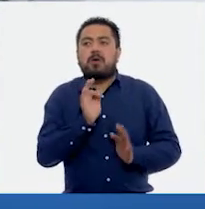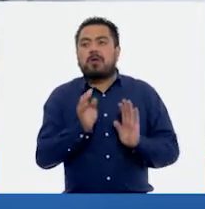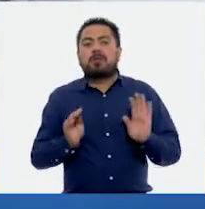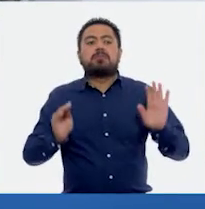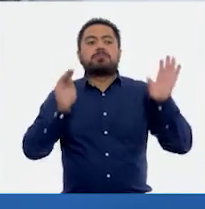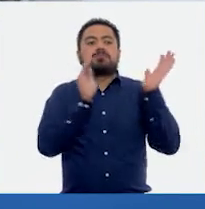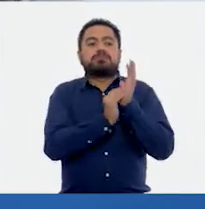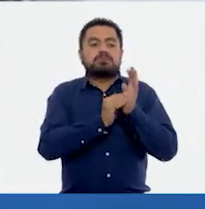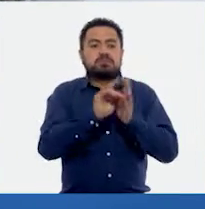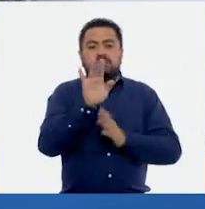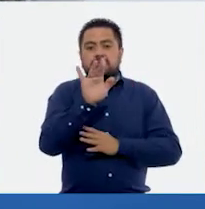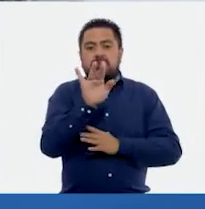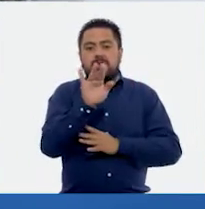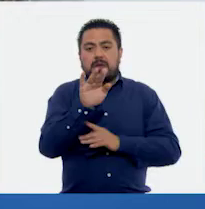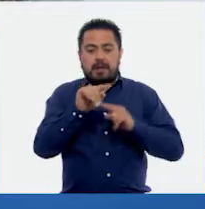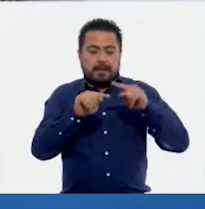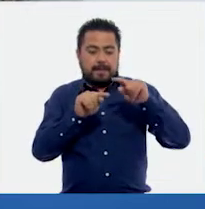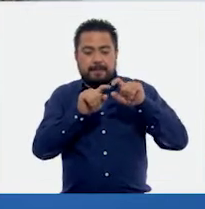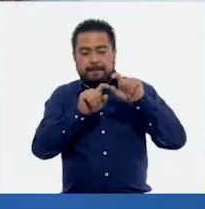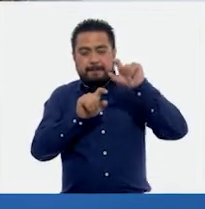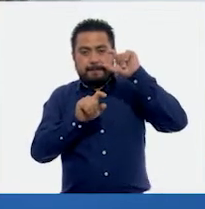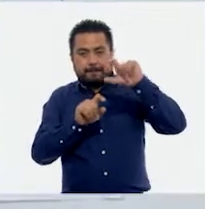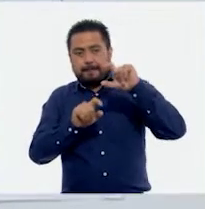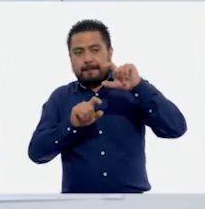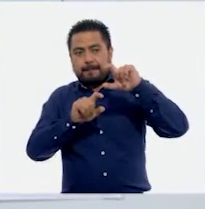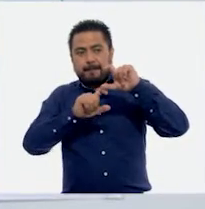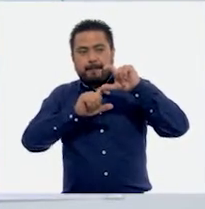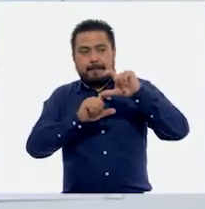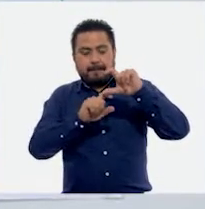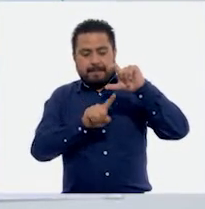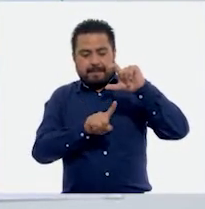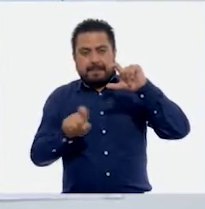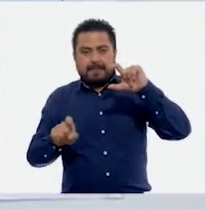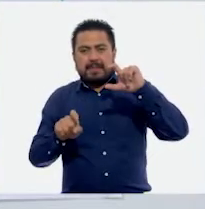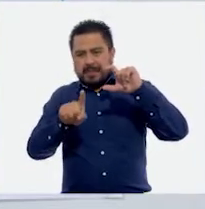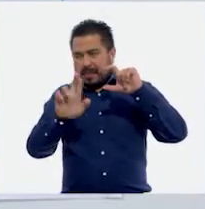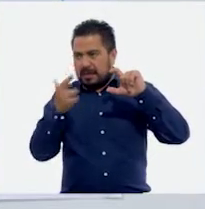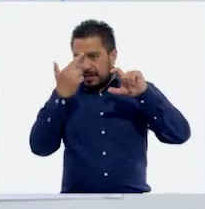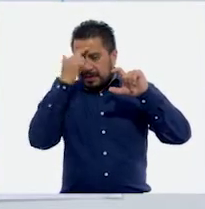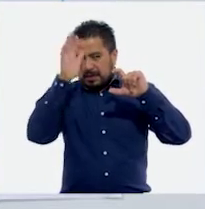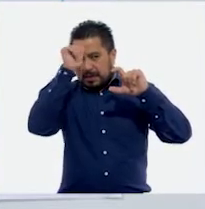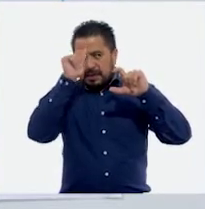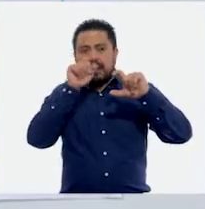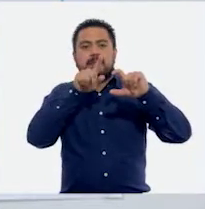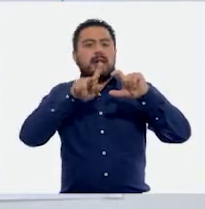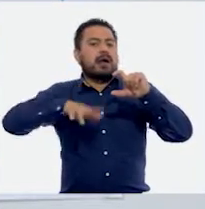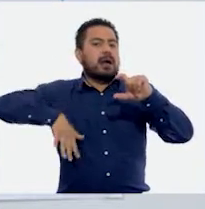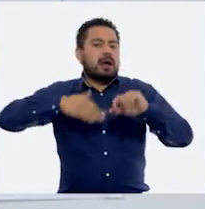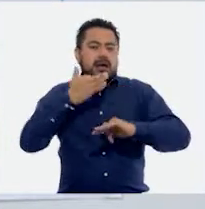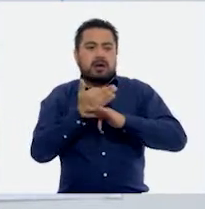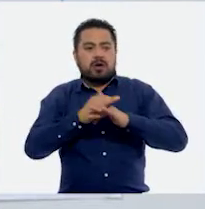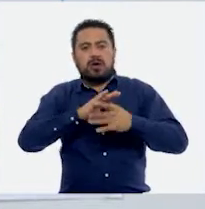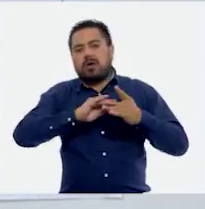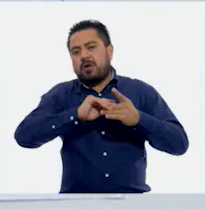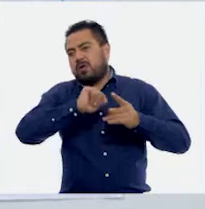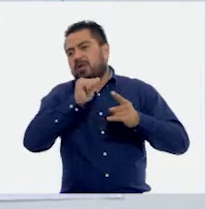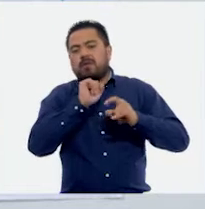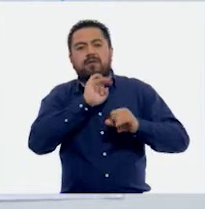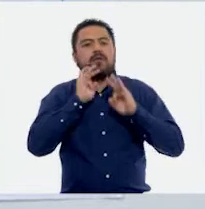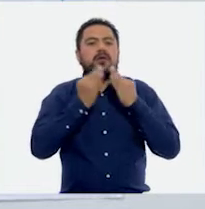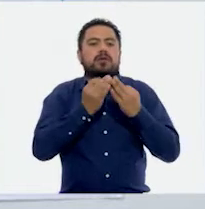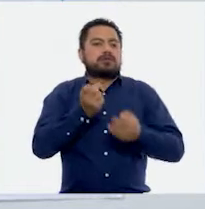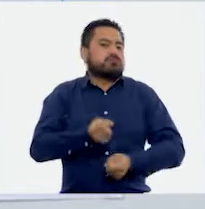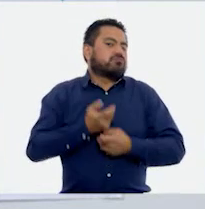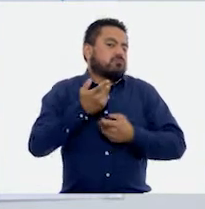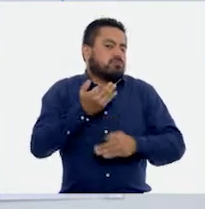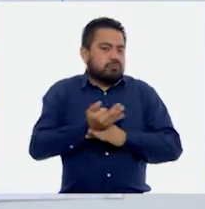50 centésimos, ¿recuerdan? Sí. Sin embargo, también hay otras maneras de expresarlo, como